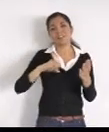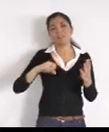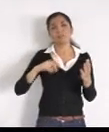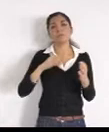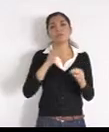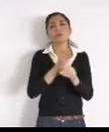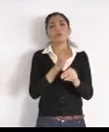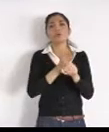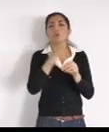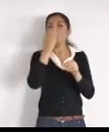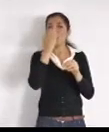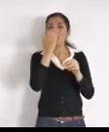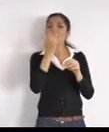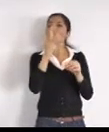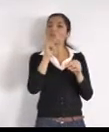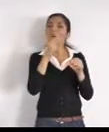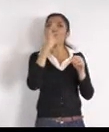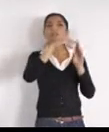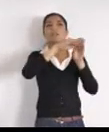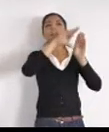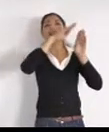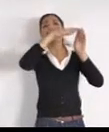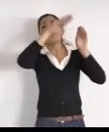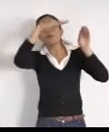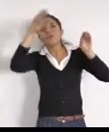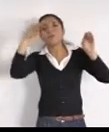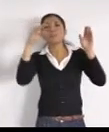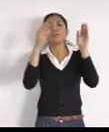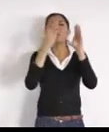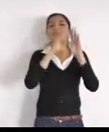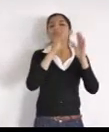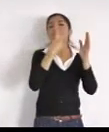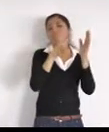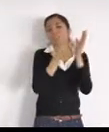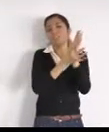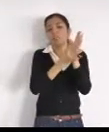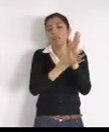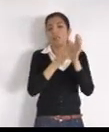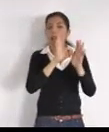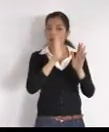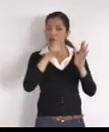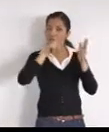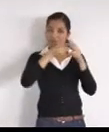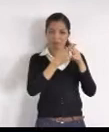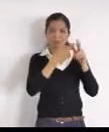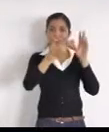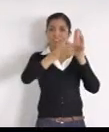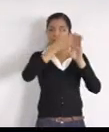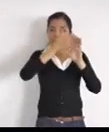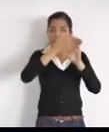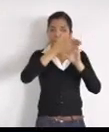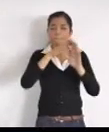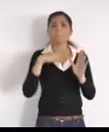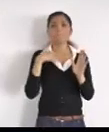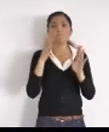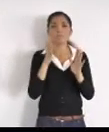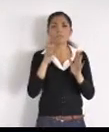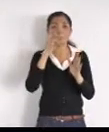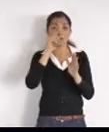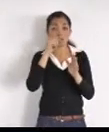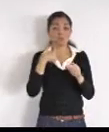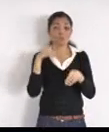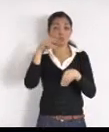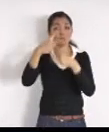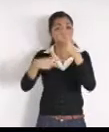avanzar, con la rapidez que quisiéramos, yo pedí una cita, mañana estaré, el Secretario de Educación, para revisar, punto por punto, toda la agenda,